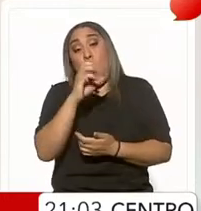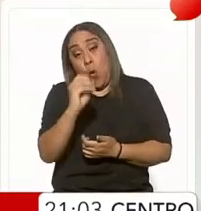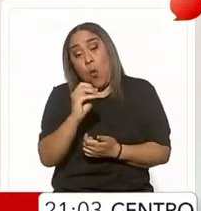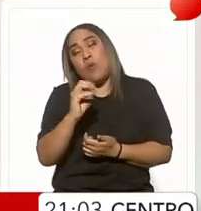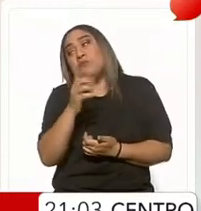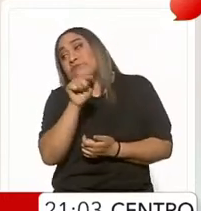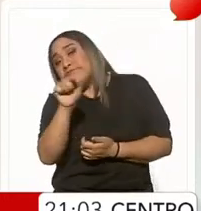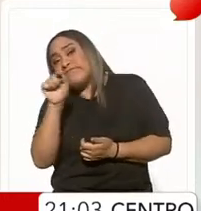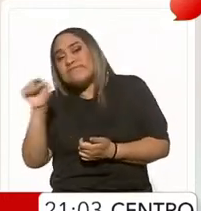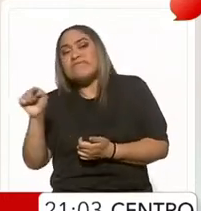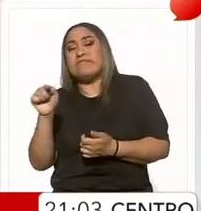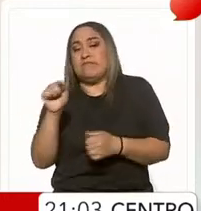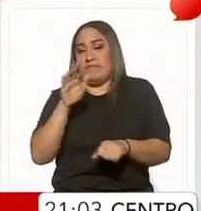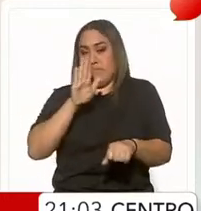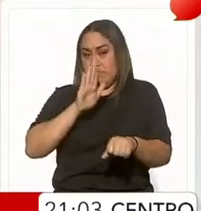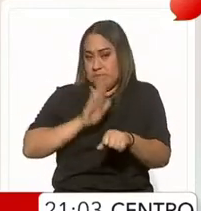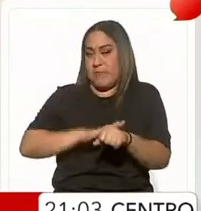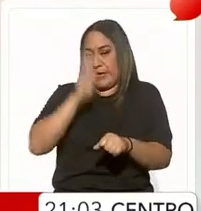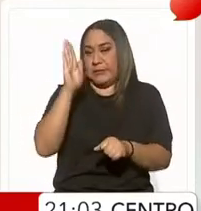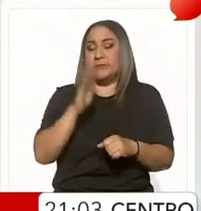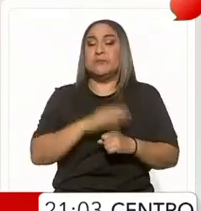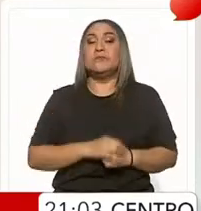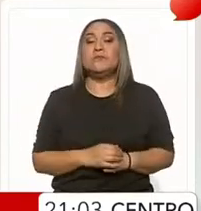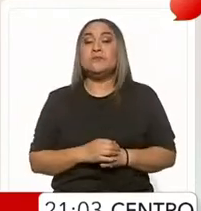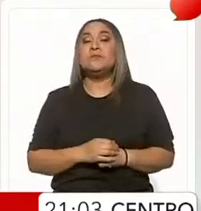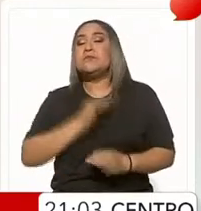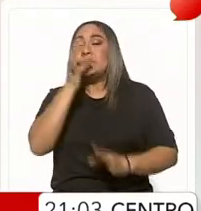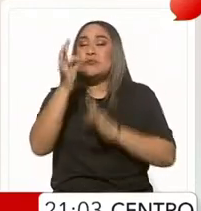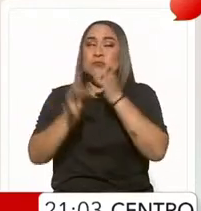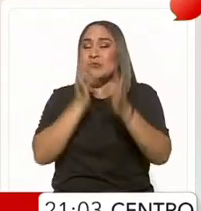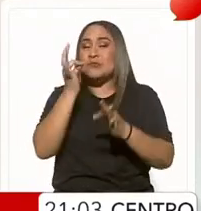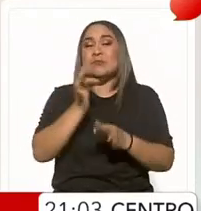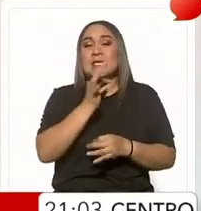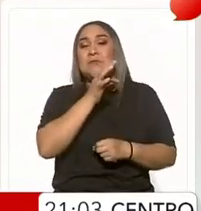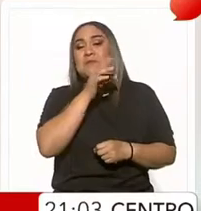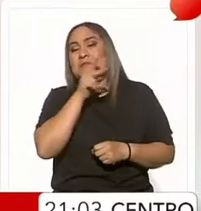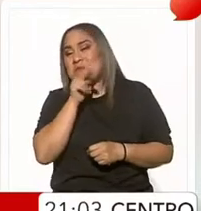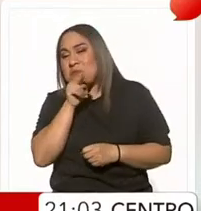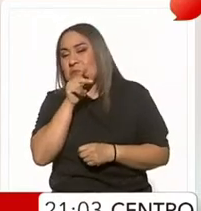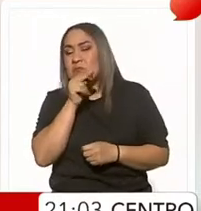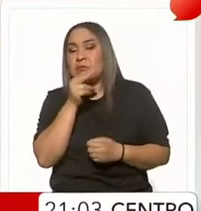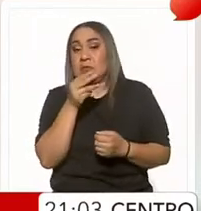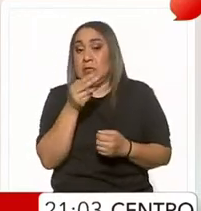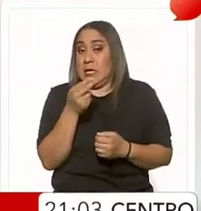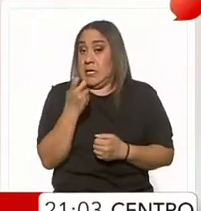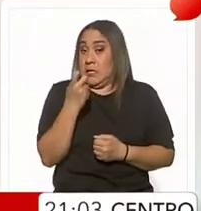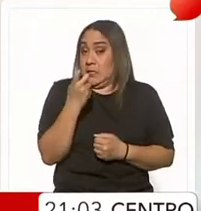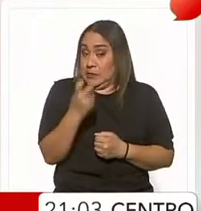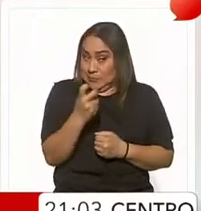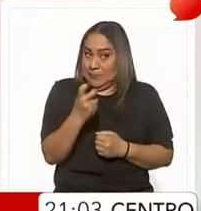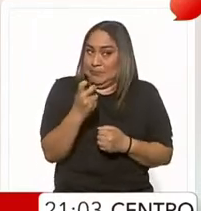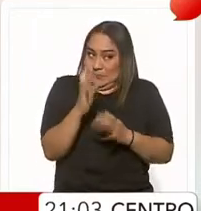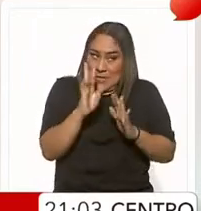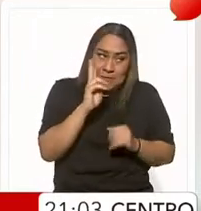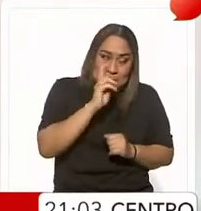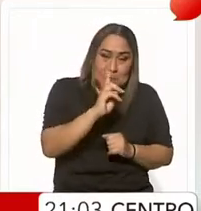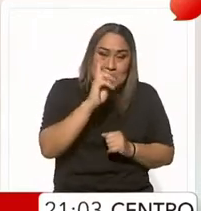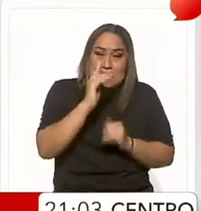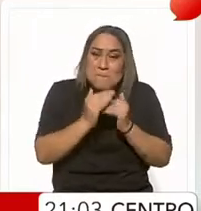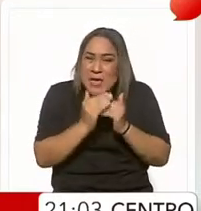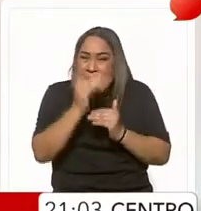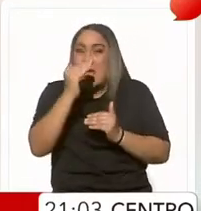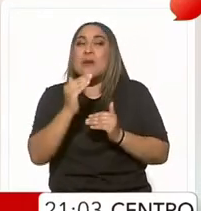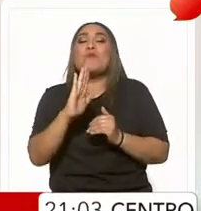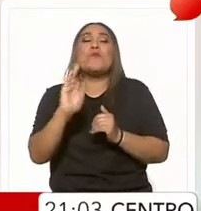también en los que se intensificó la circulación de noticias alarmantes en un nivel que si ya venía creciendo por el